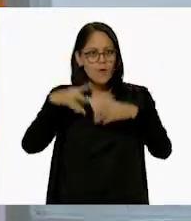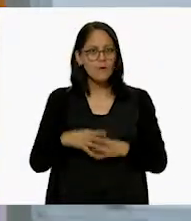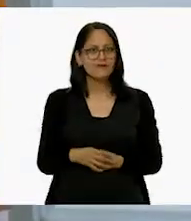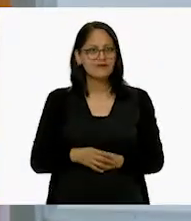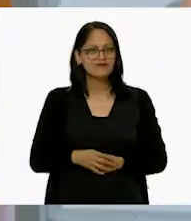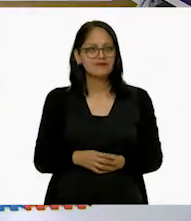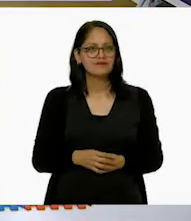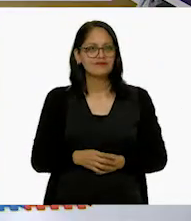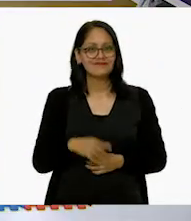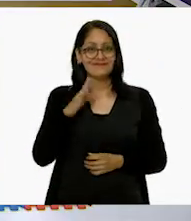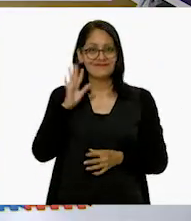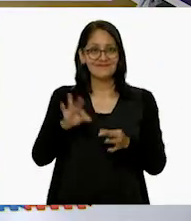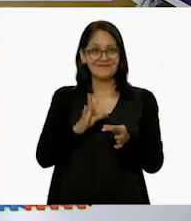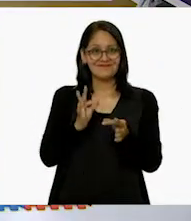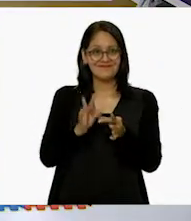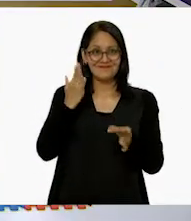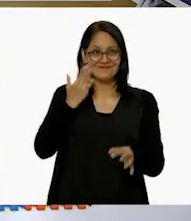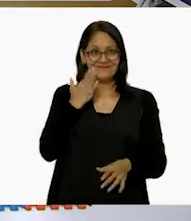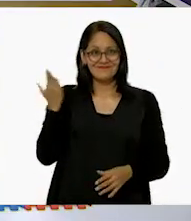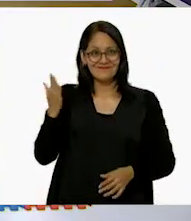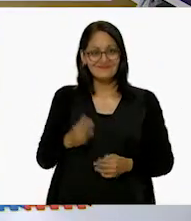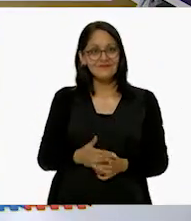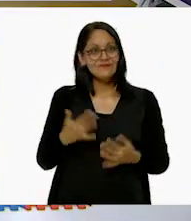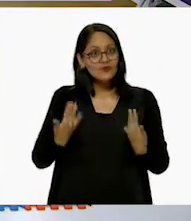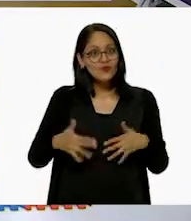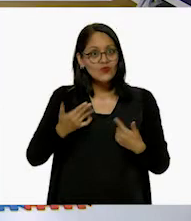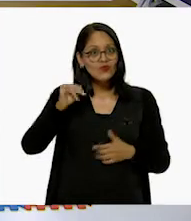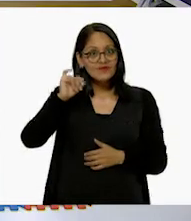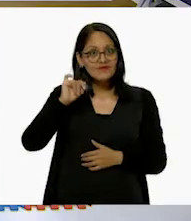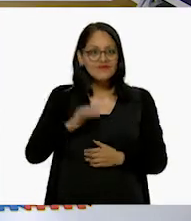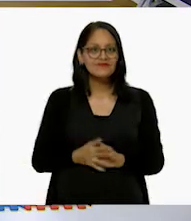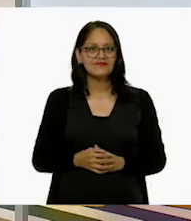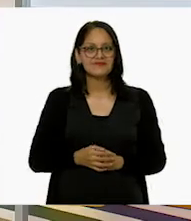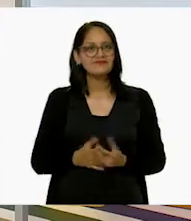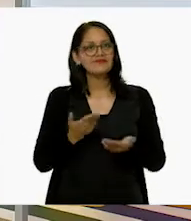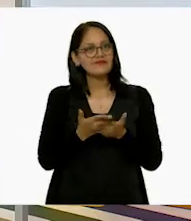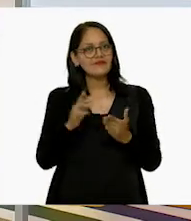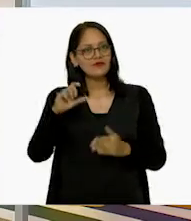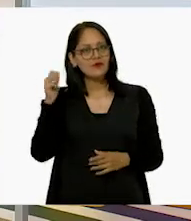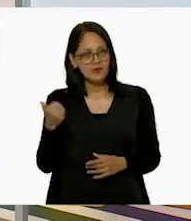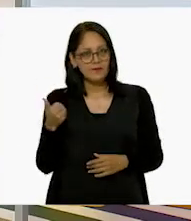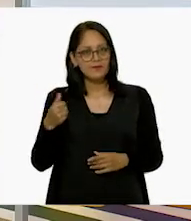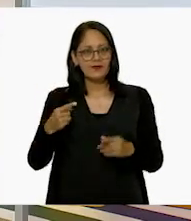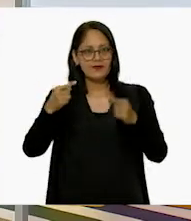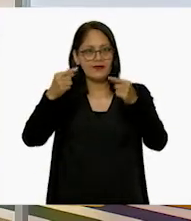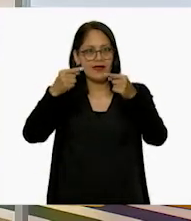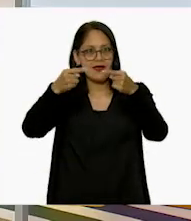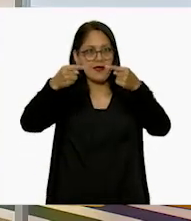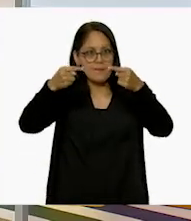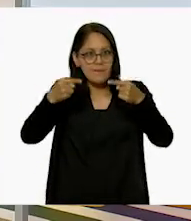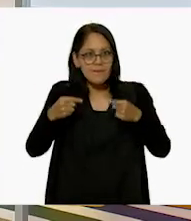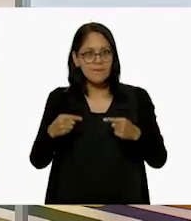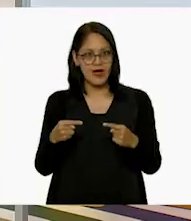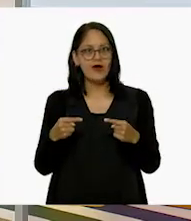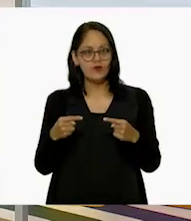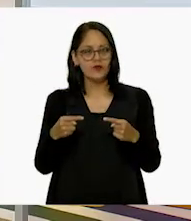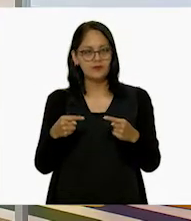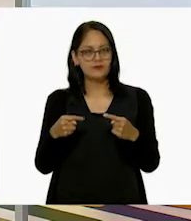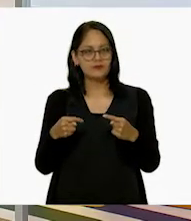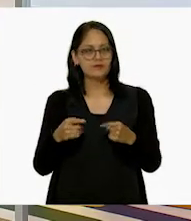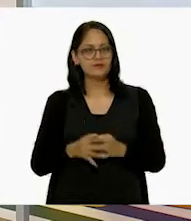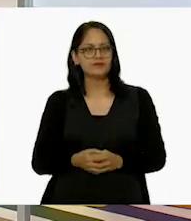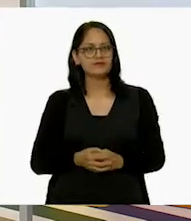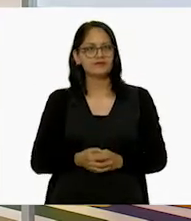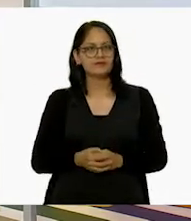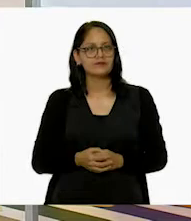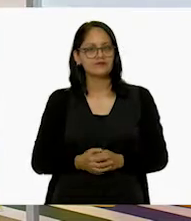Magia. Listo. Sí, se quedó. Ahora, voy a hacer la otra parte que también debe de ser igual de larga.